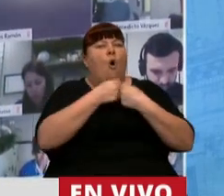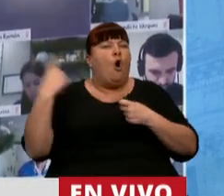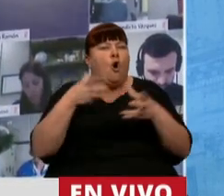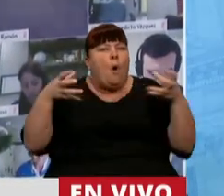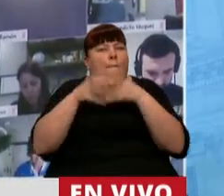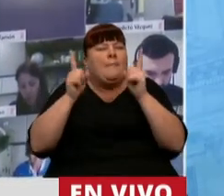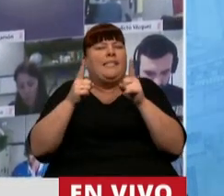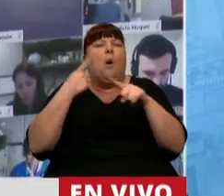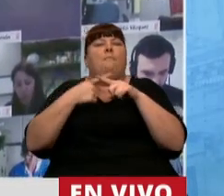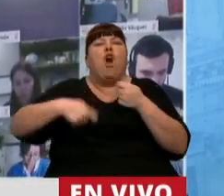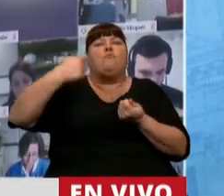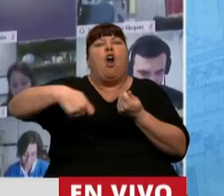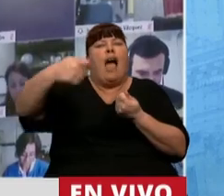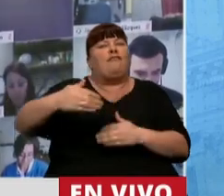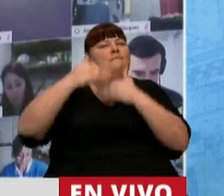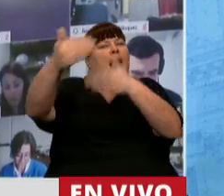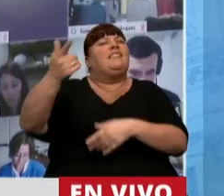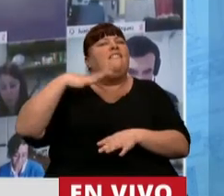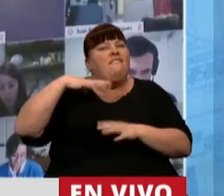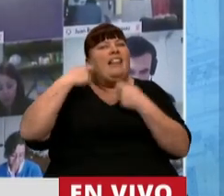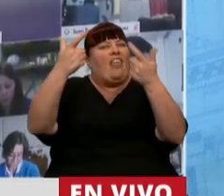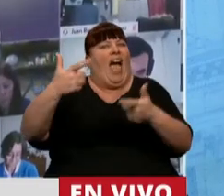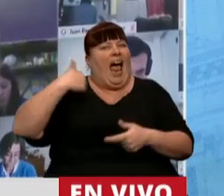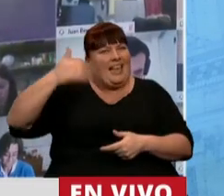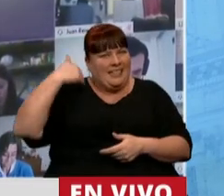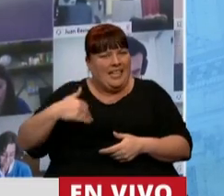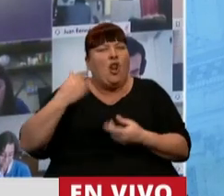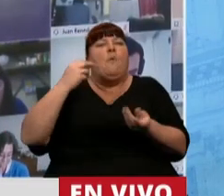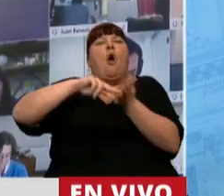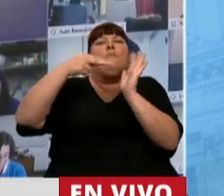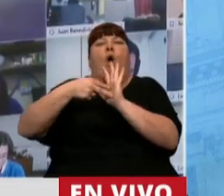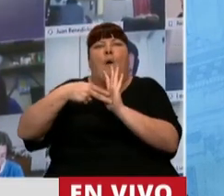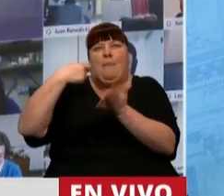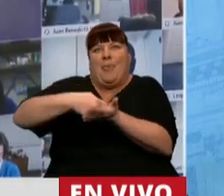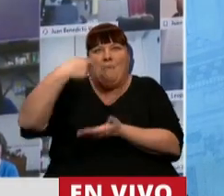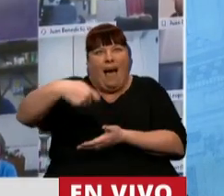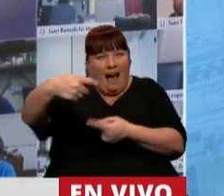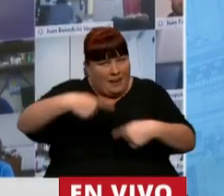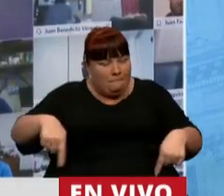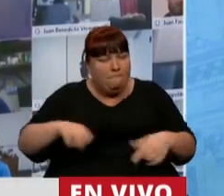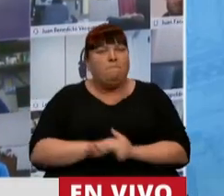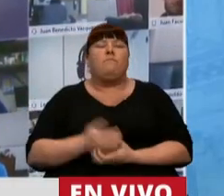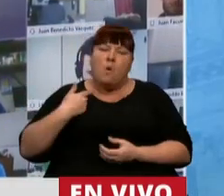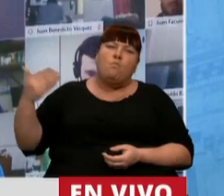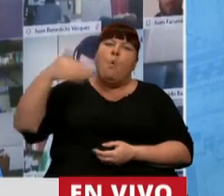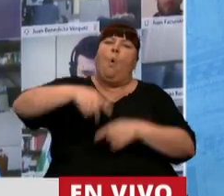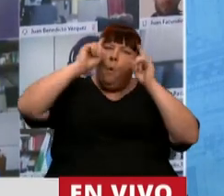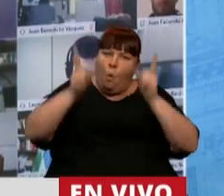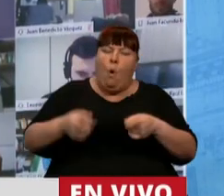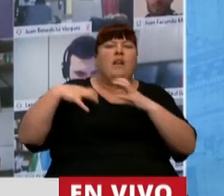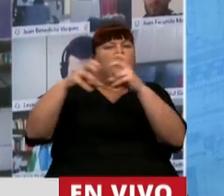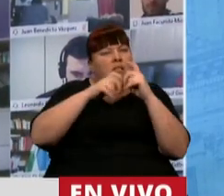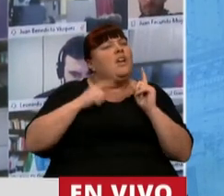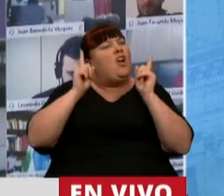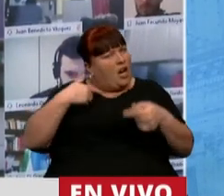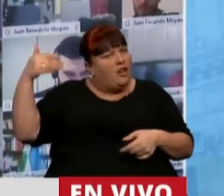todos por una moratoria que le debíamos a los argentinos en las dificultades que tenemos, hemos venido, hemos estado